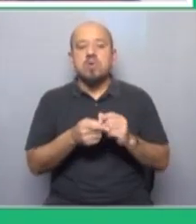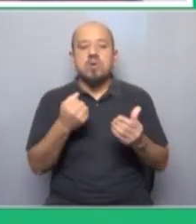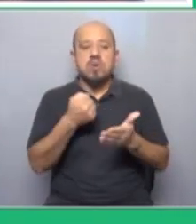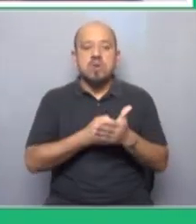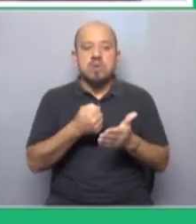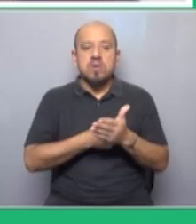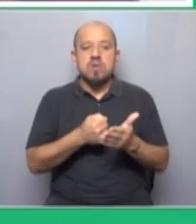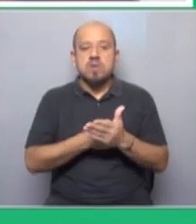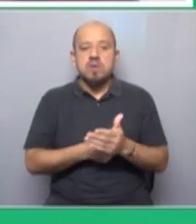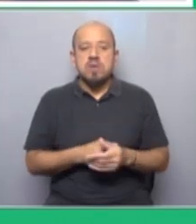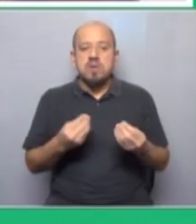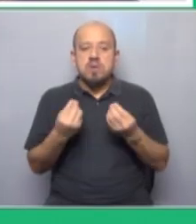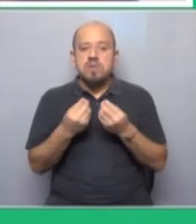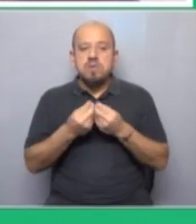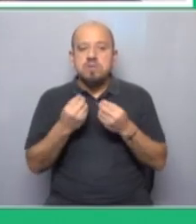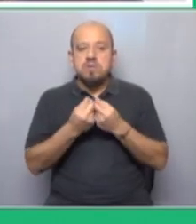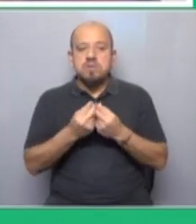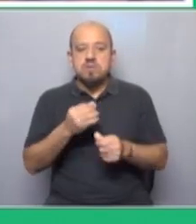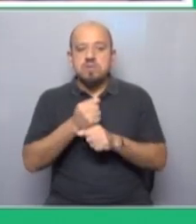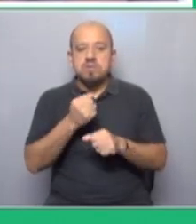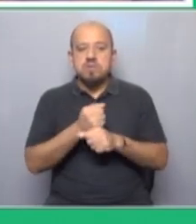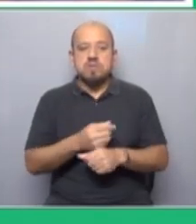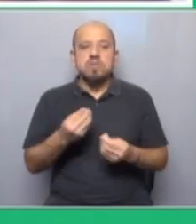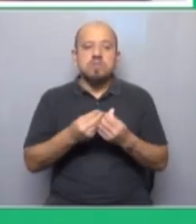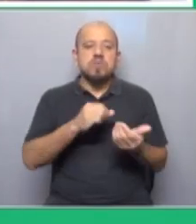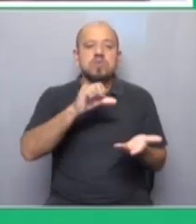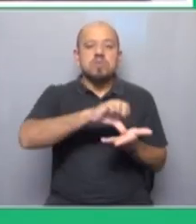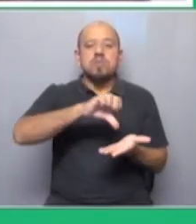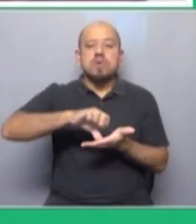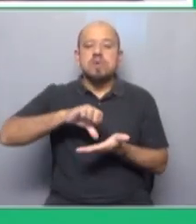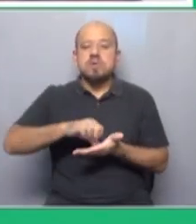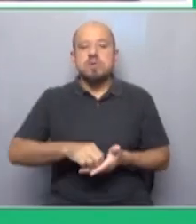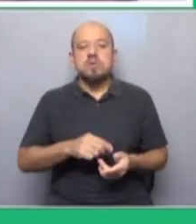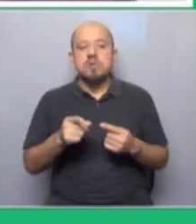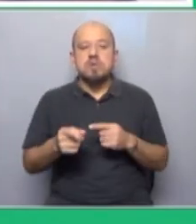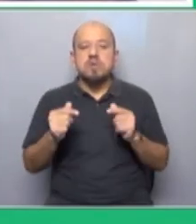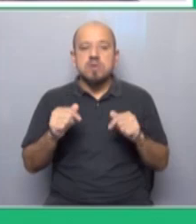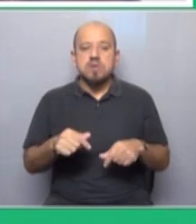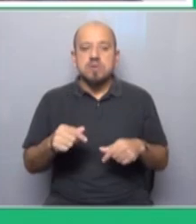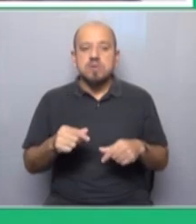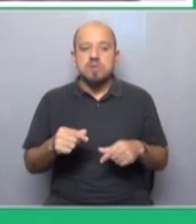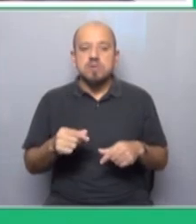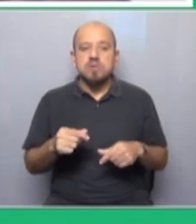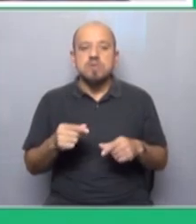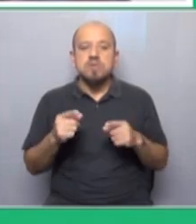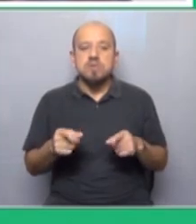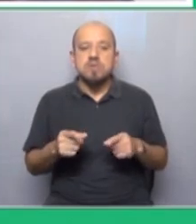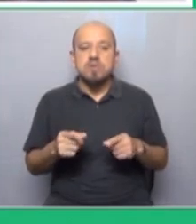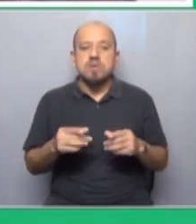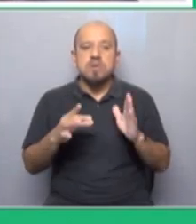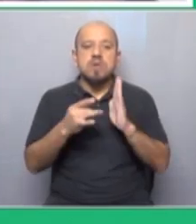impacta a las luchas obreras en todos los países. Y segundo, como ya lo mencionaron, pero aquí quiero agregar unos datos, la